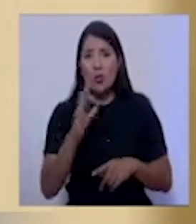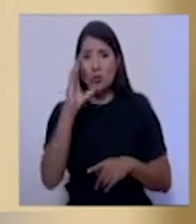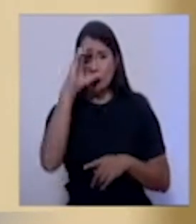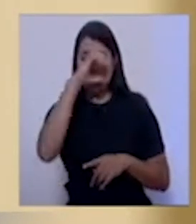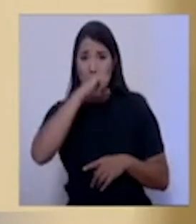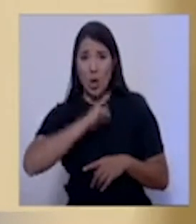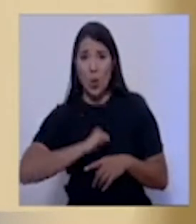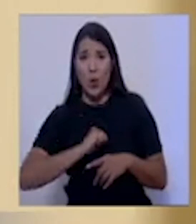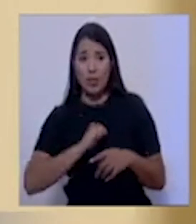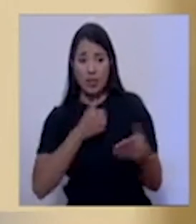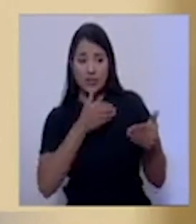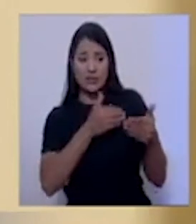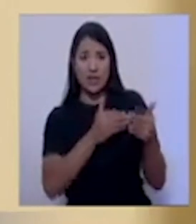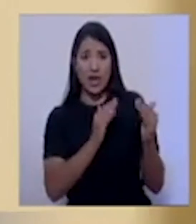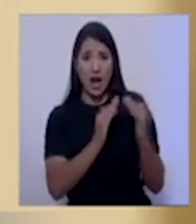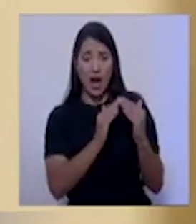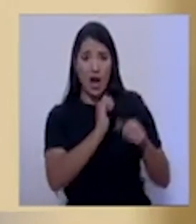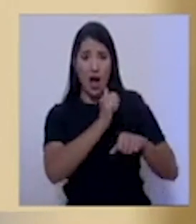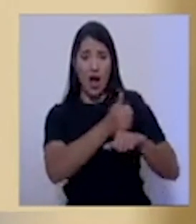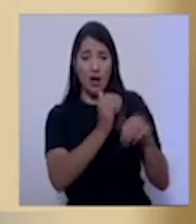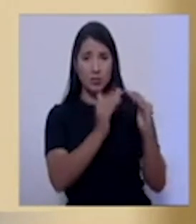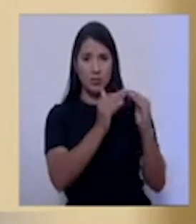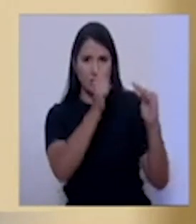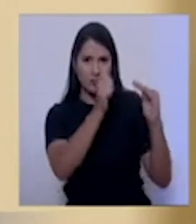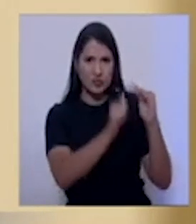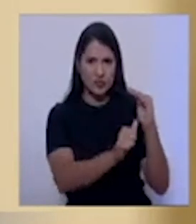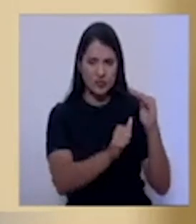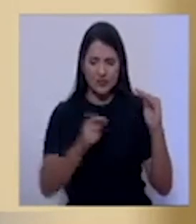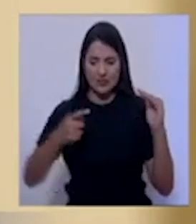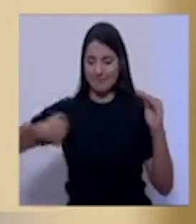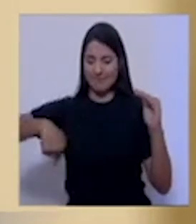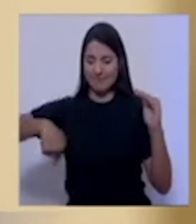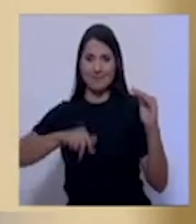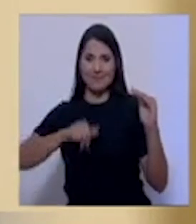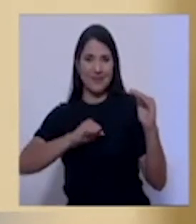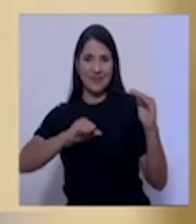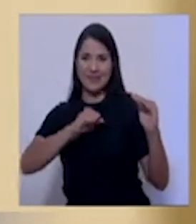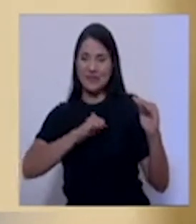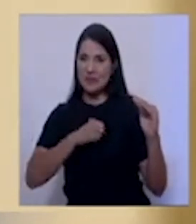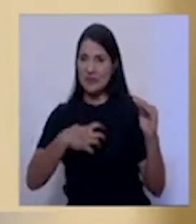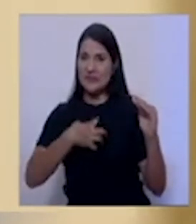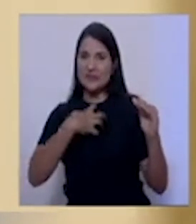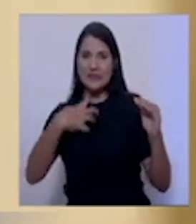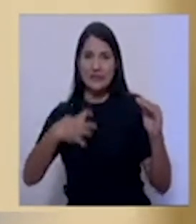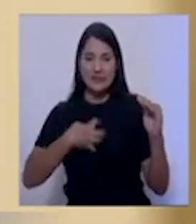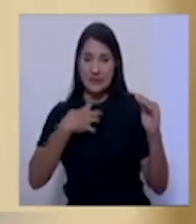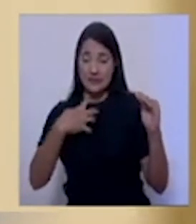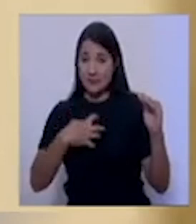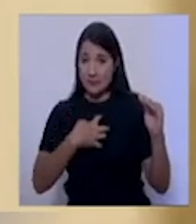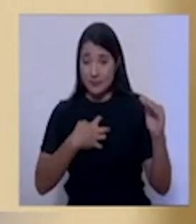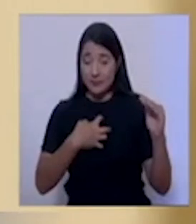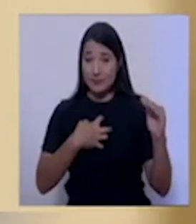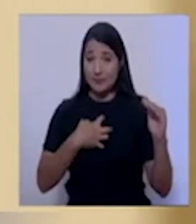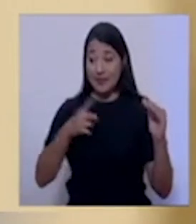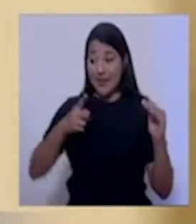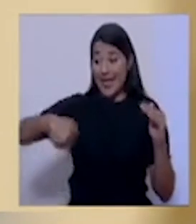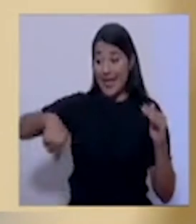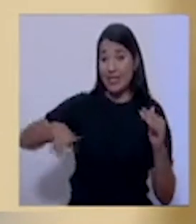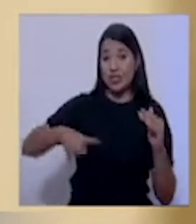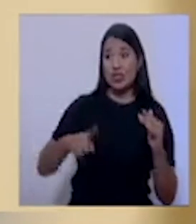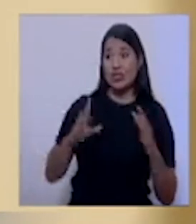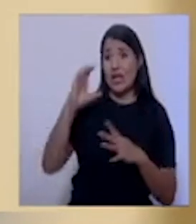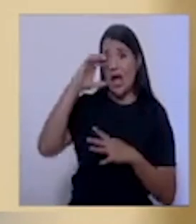por diferentes medios se dio cuenta de que había una persona positiva en el barrio, en el